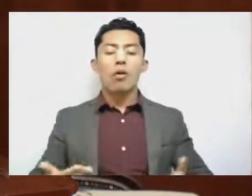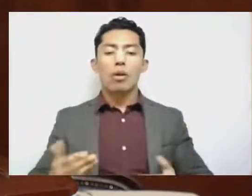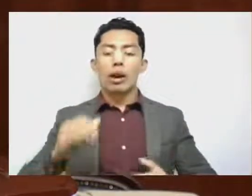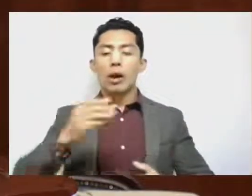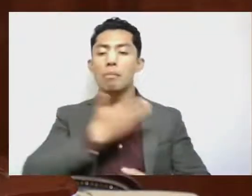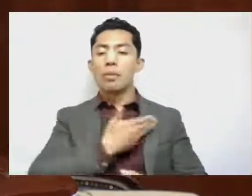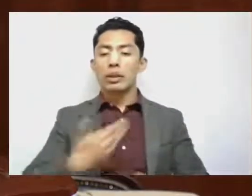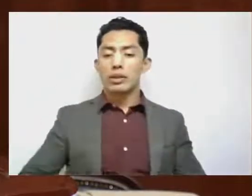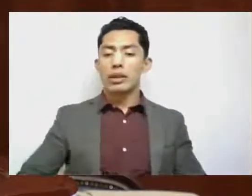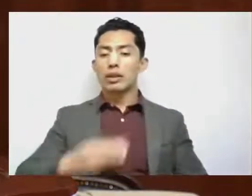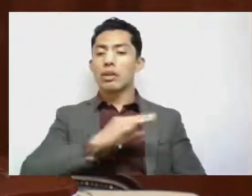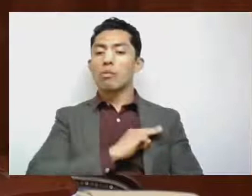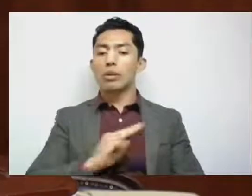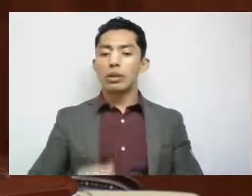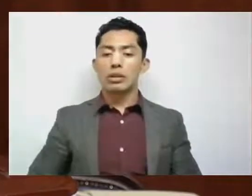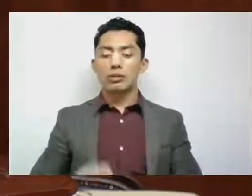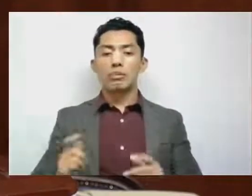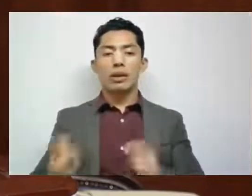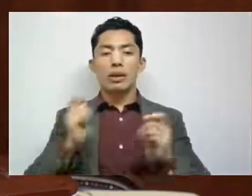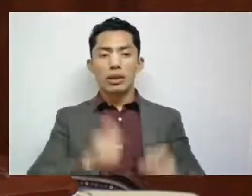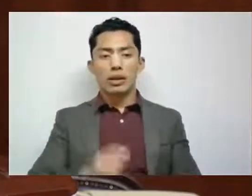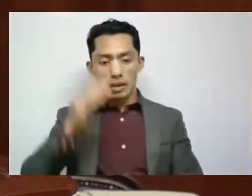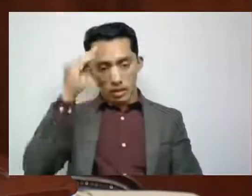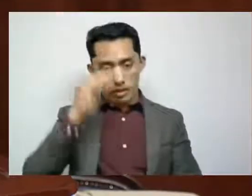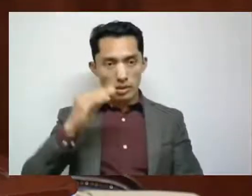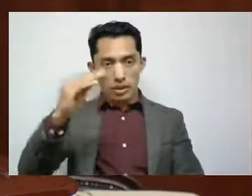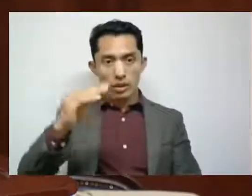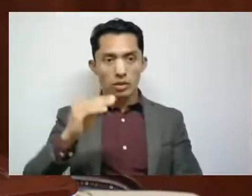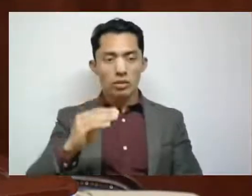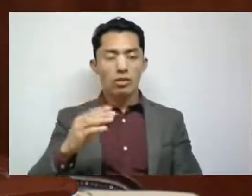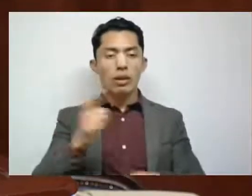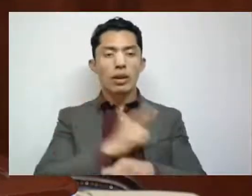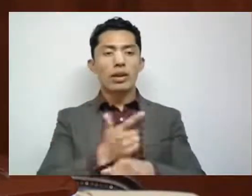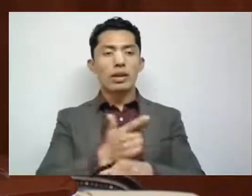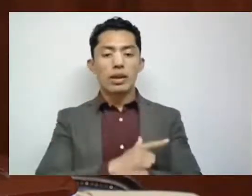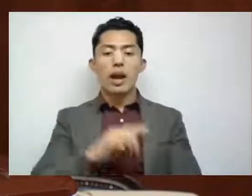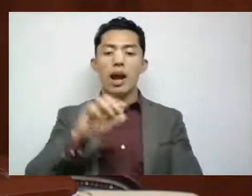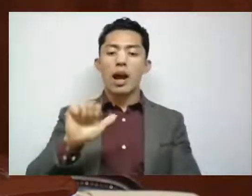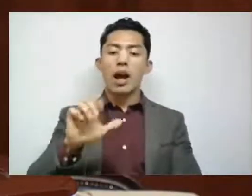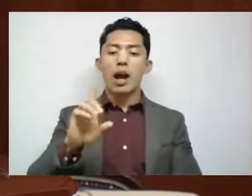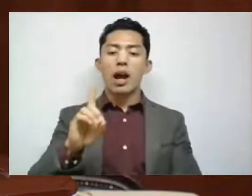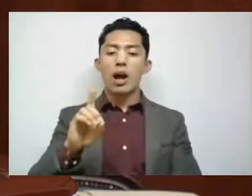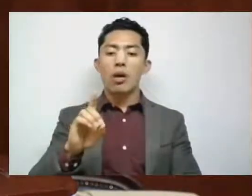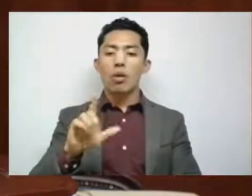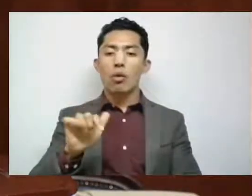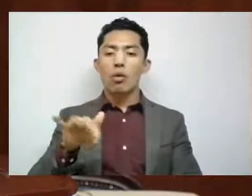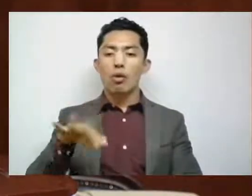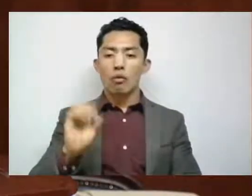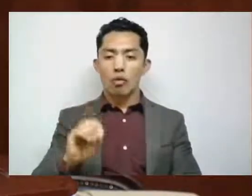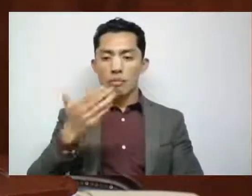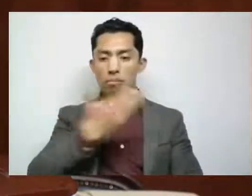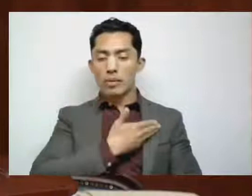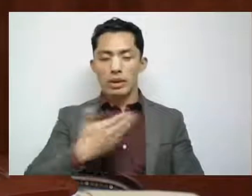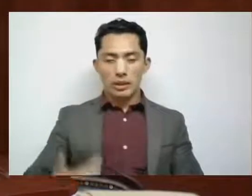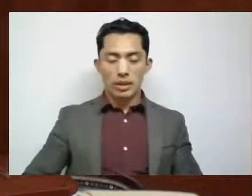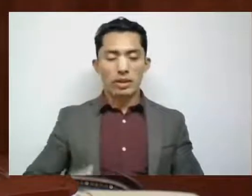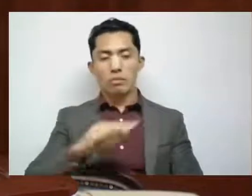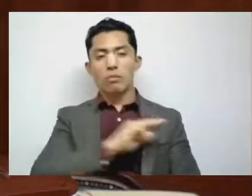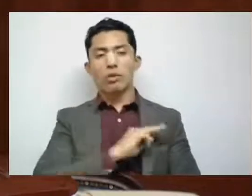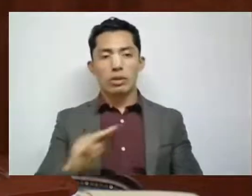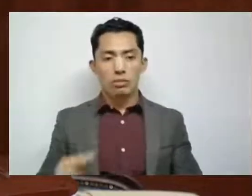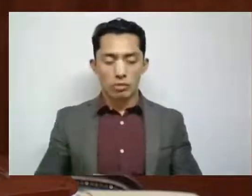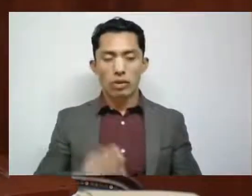municipal, el señor licenciado Adolfo Cerqueda Rebollo, quien es presidente municipal de